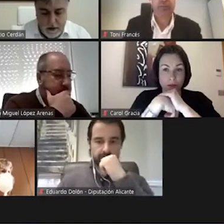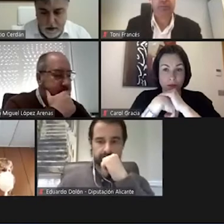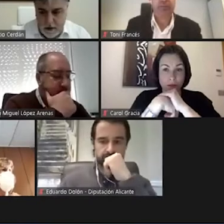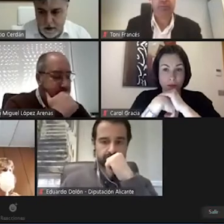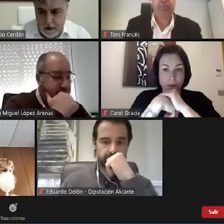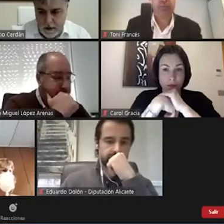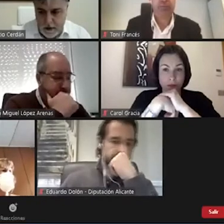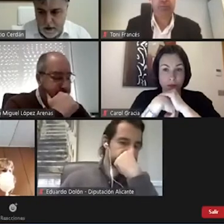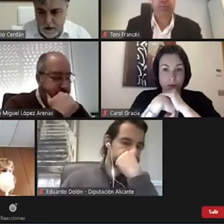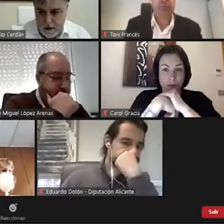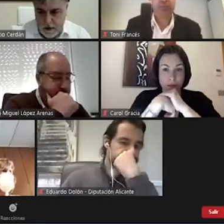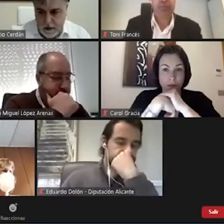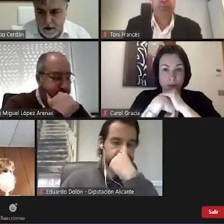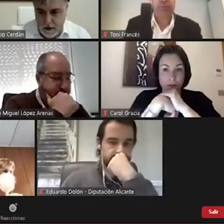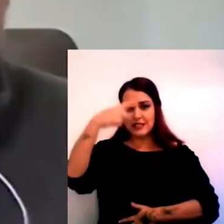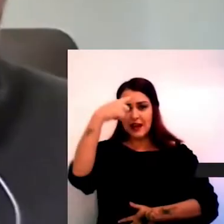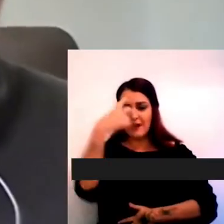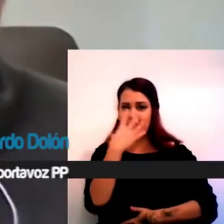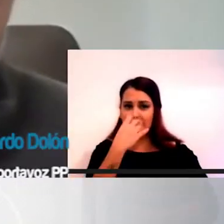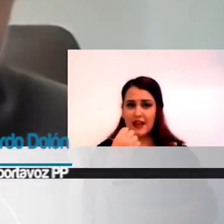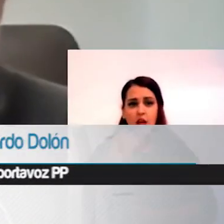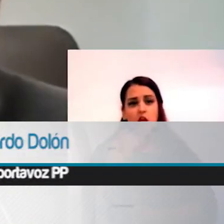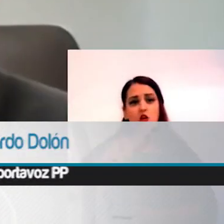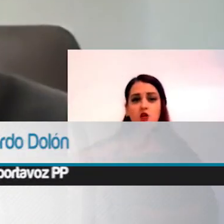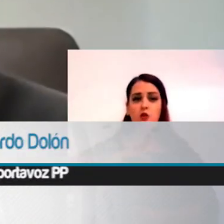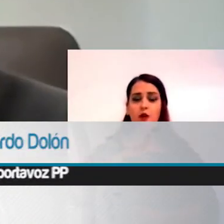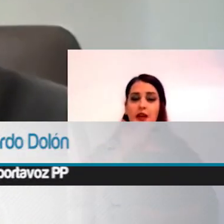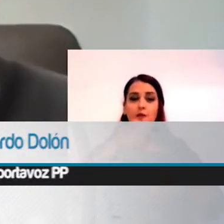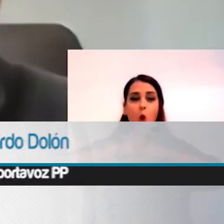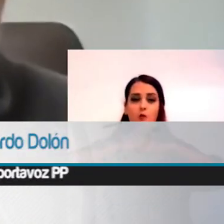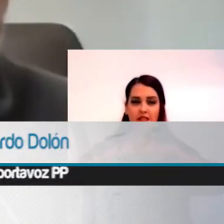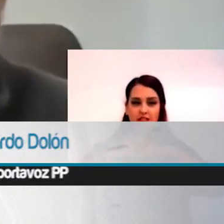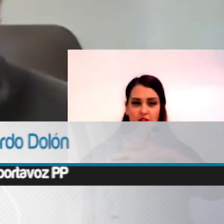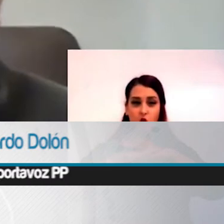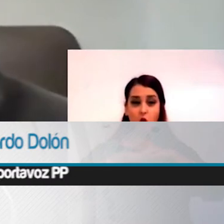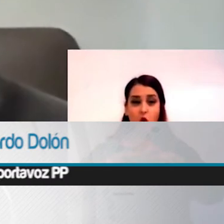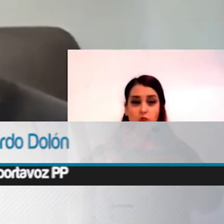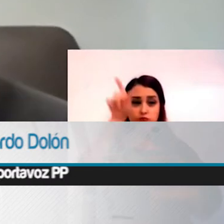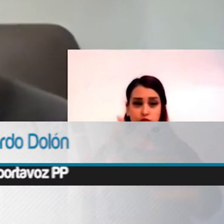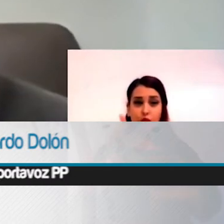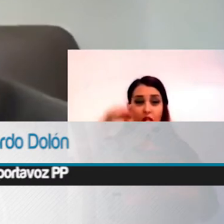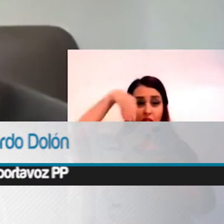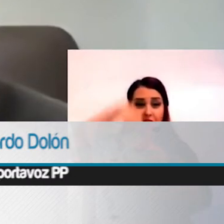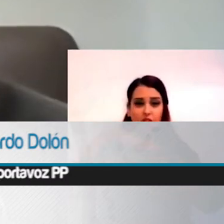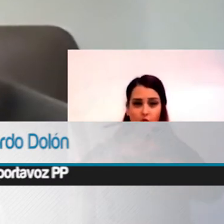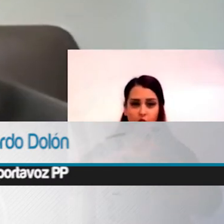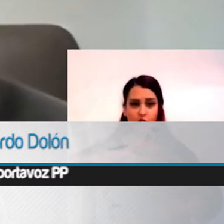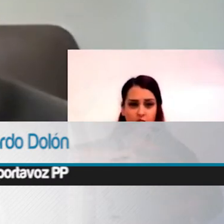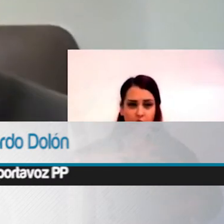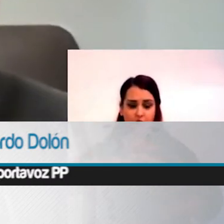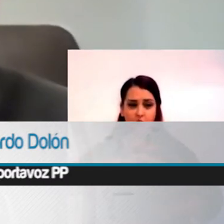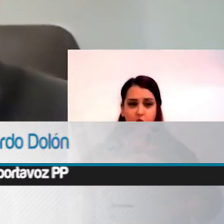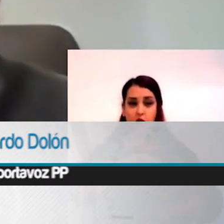de puestos de trabajo. Que no nos podemos permitir tener un ministro en el gobierno de España, que a mi modo de entender, y desde el Grupo Popular, sea